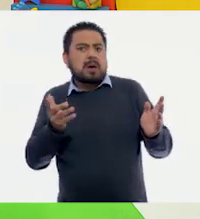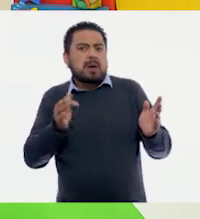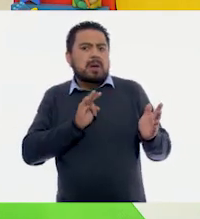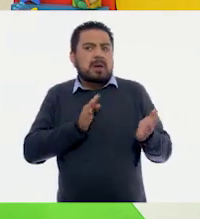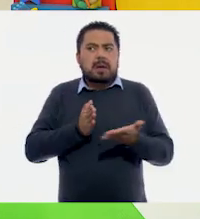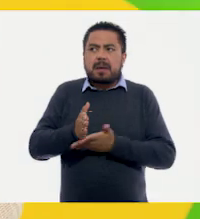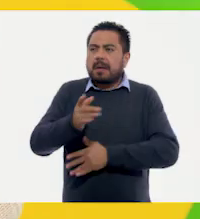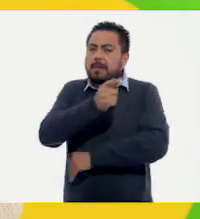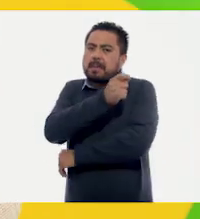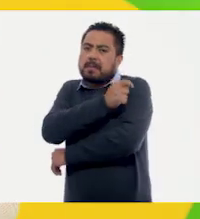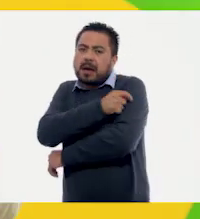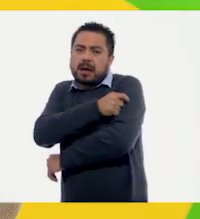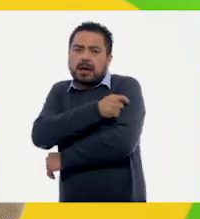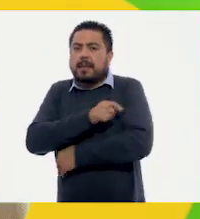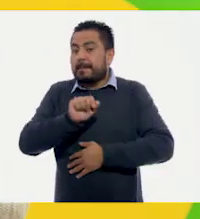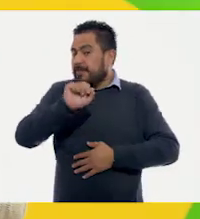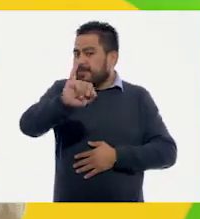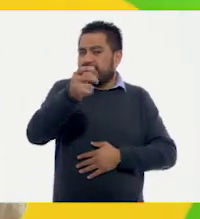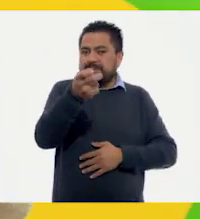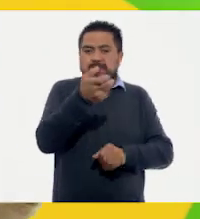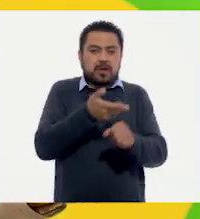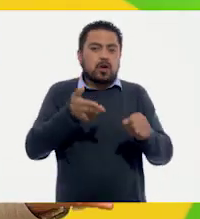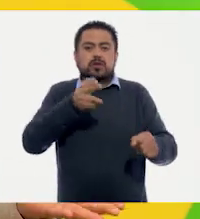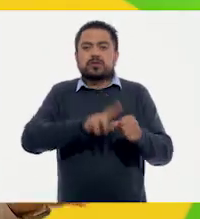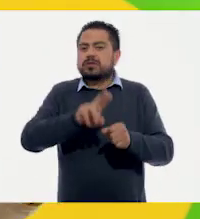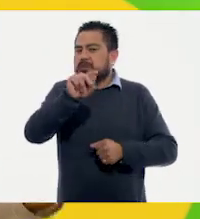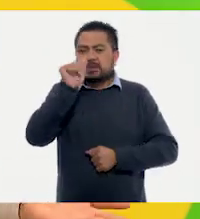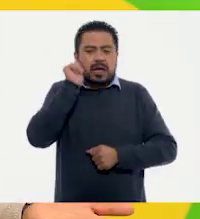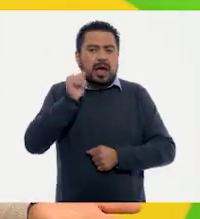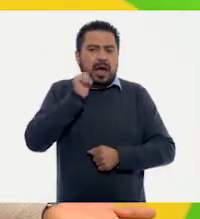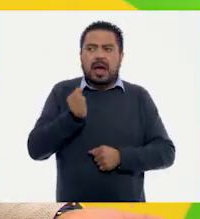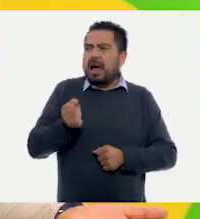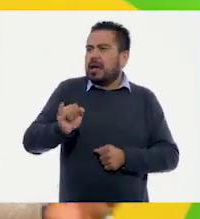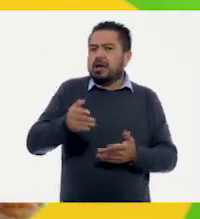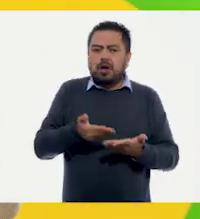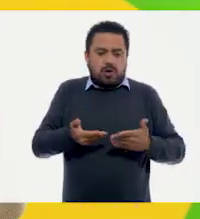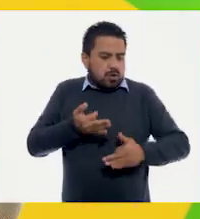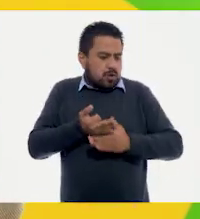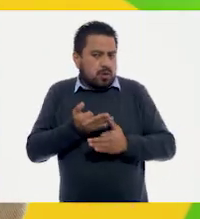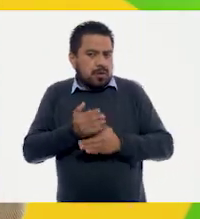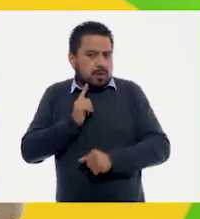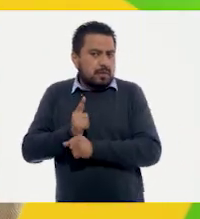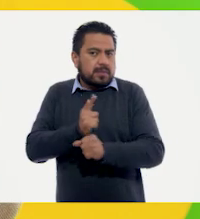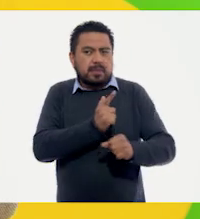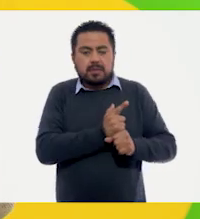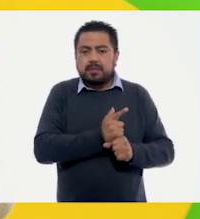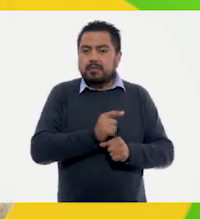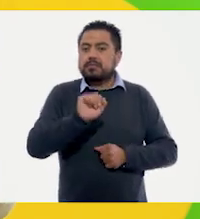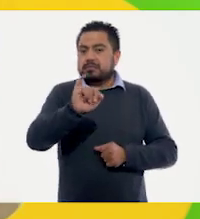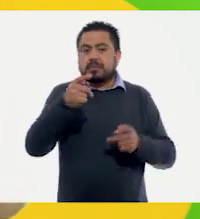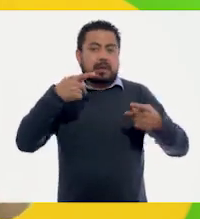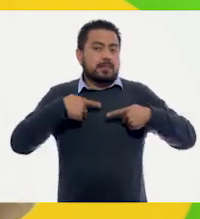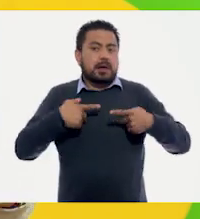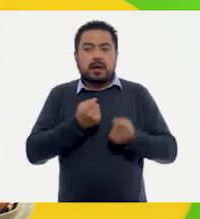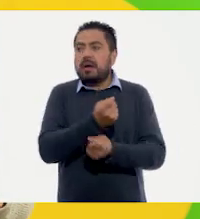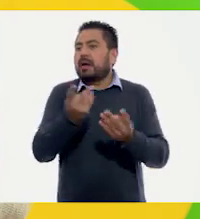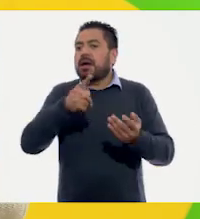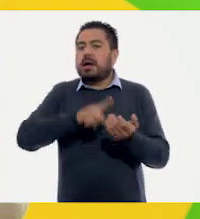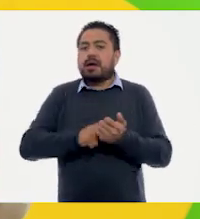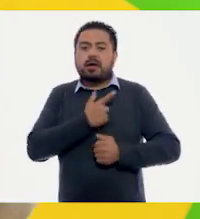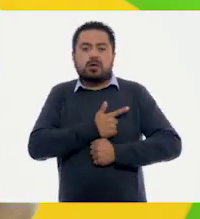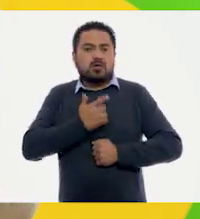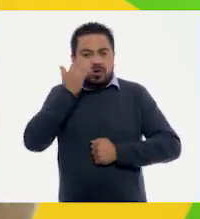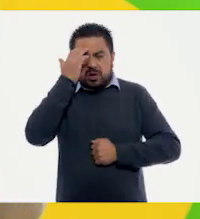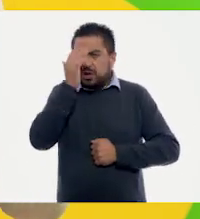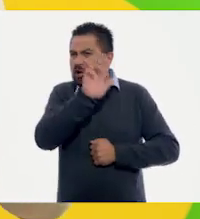vacunarnos. Así es. Los hospitales no siempre fueron como ahora, los vemos. De hecho, Ojalá, hay personas a quienes les gusta mucho